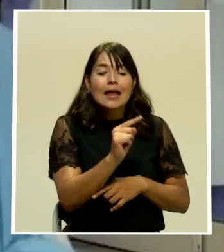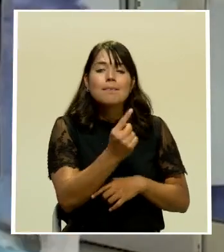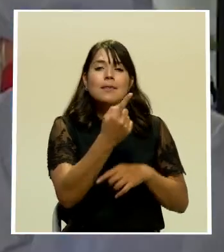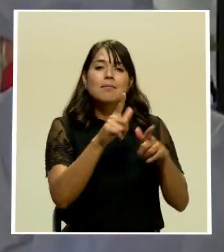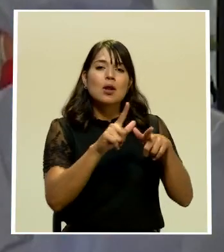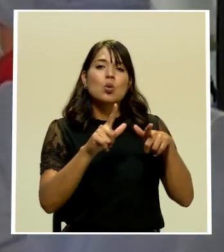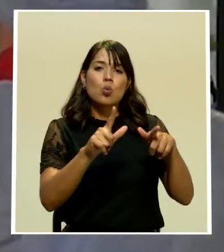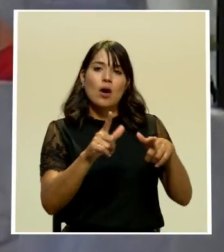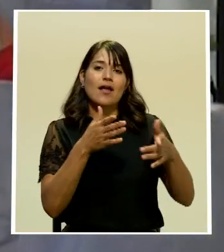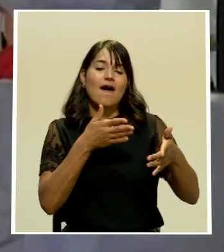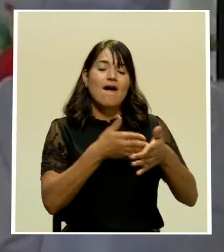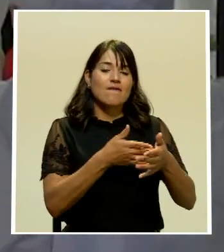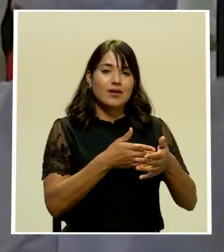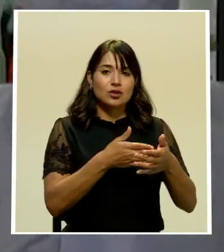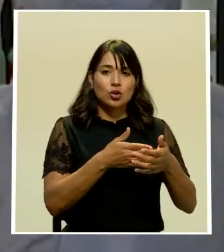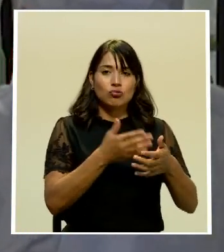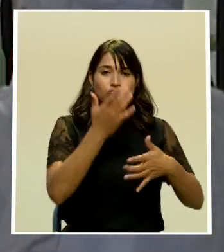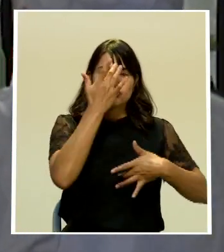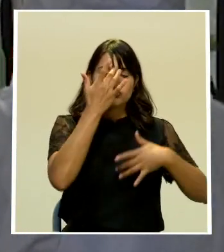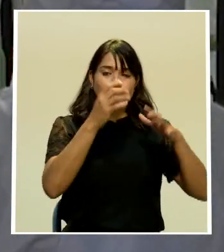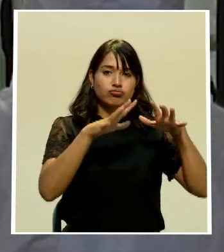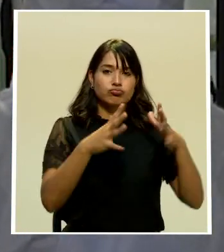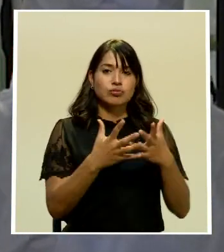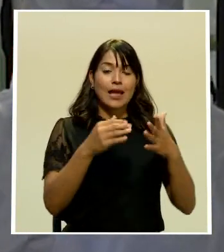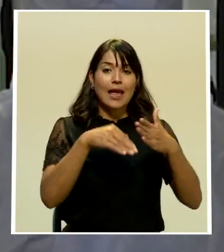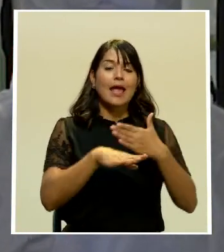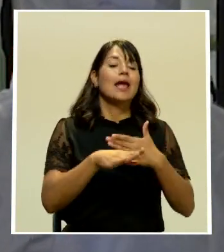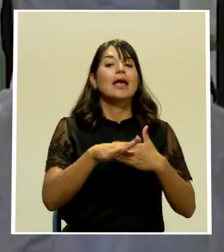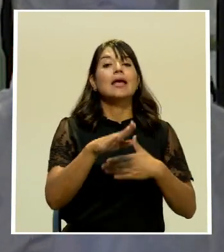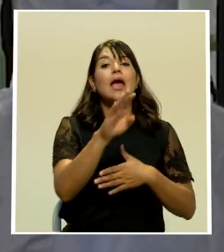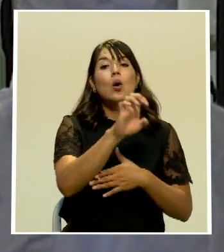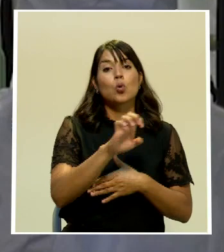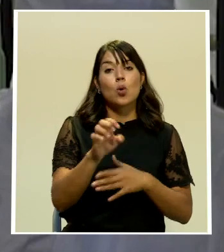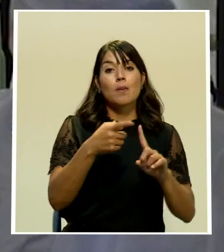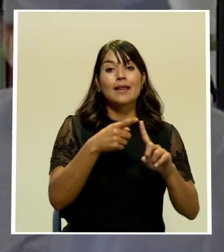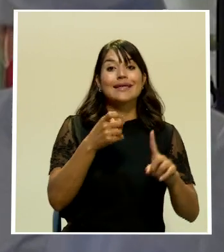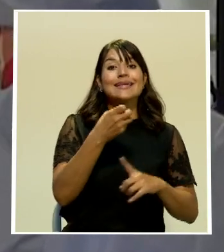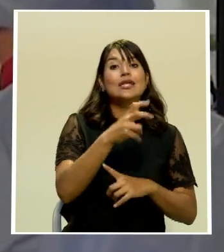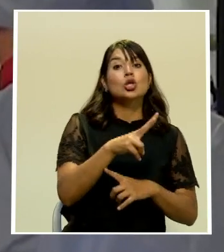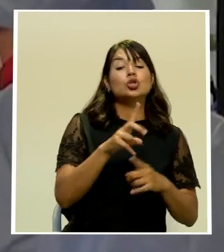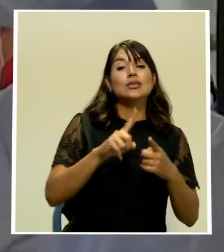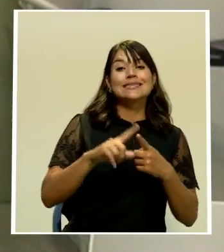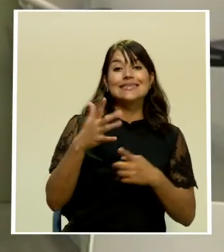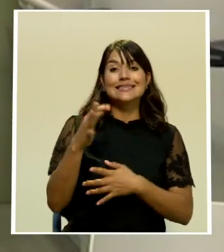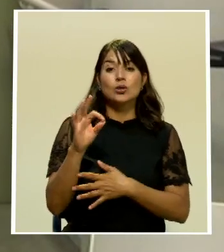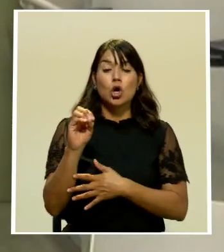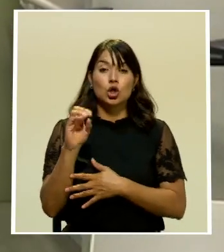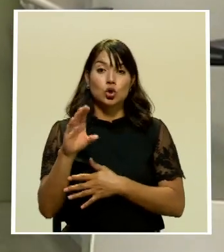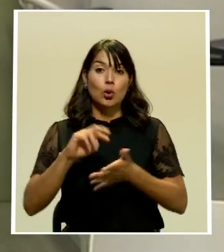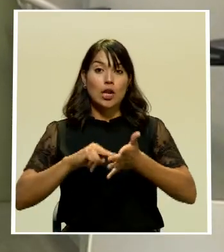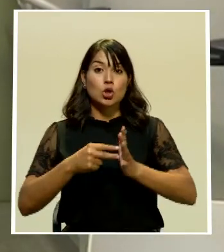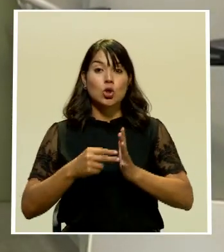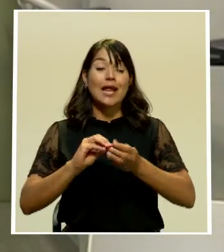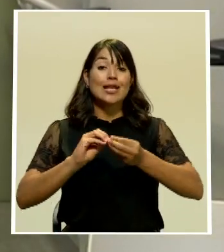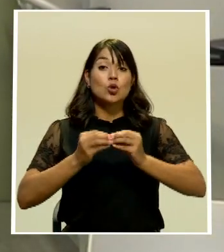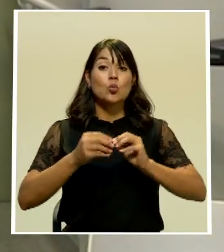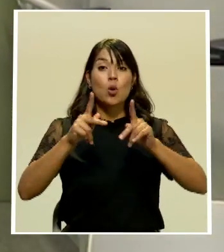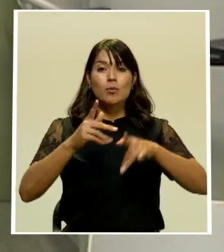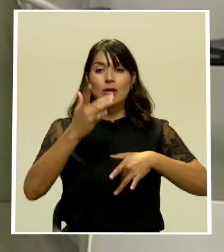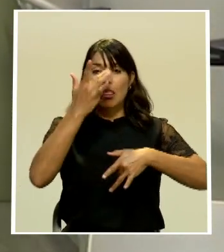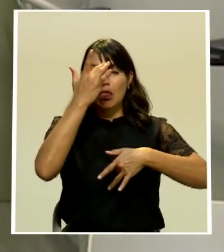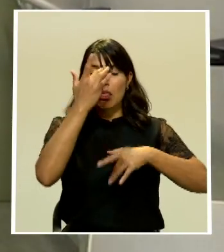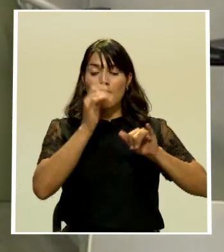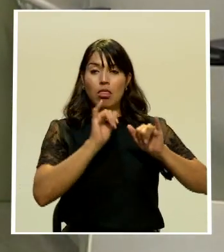pandemia registra un fuerte aumento de contagios Del 12 al 19 de octubre el número de pacientes internados en